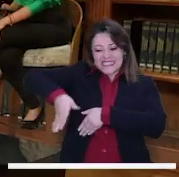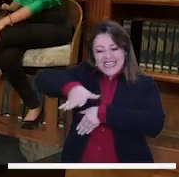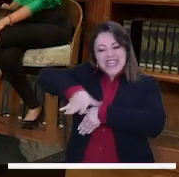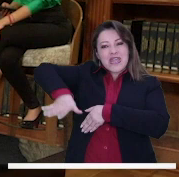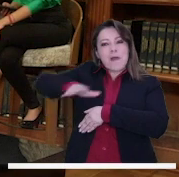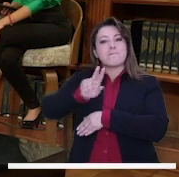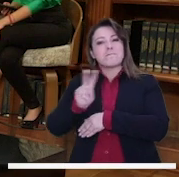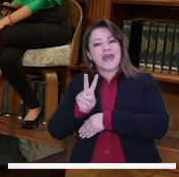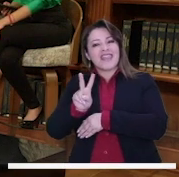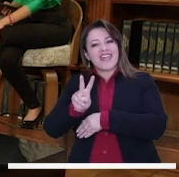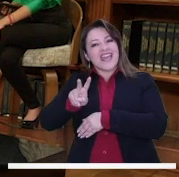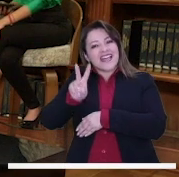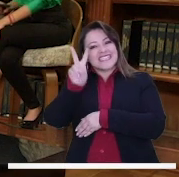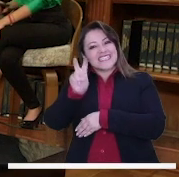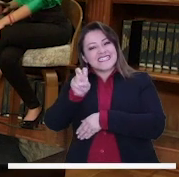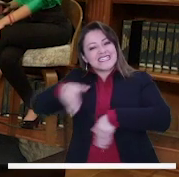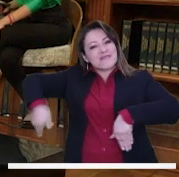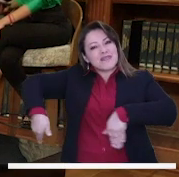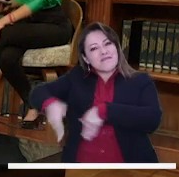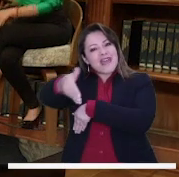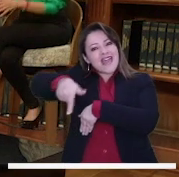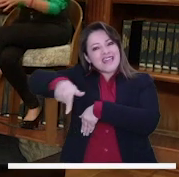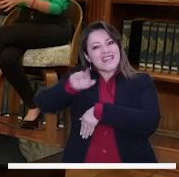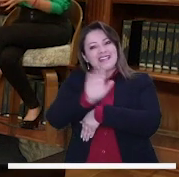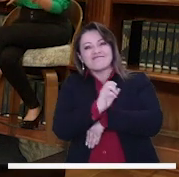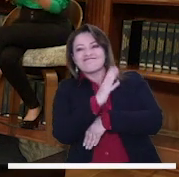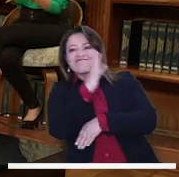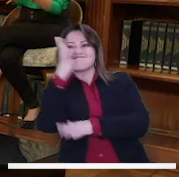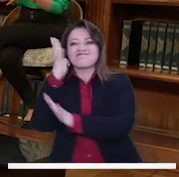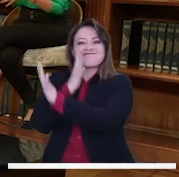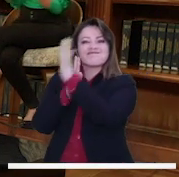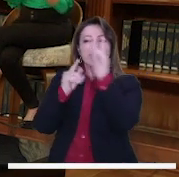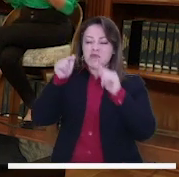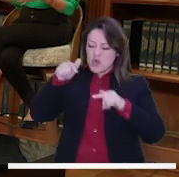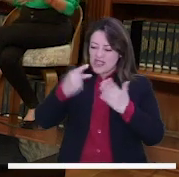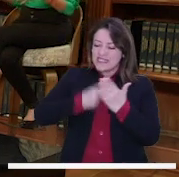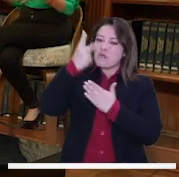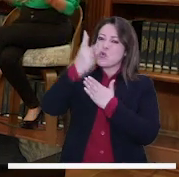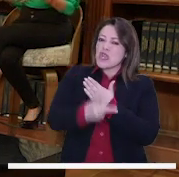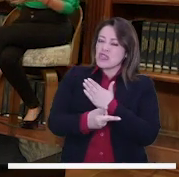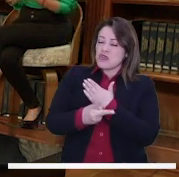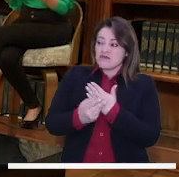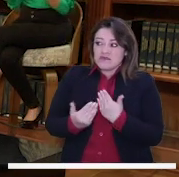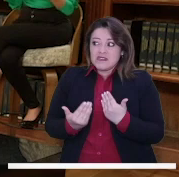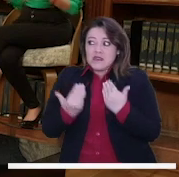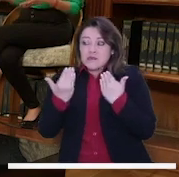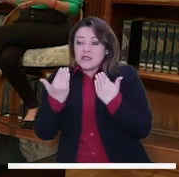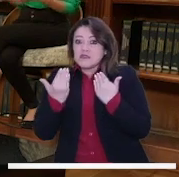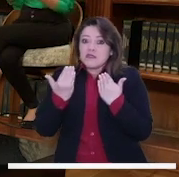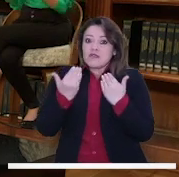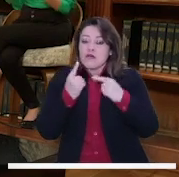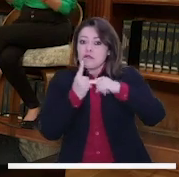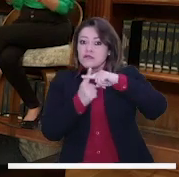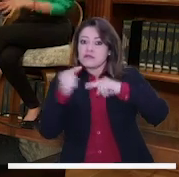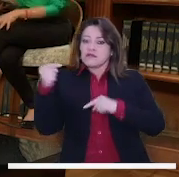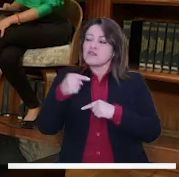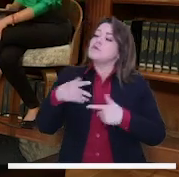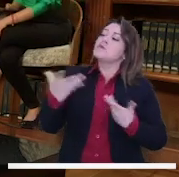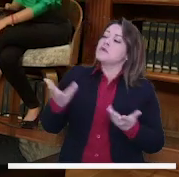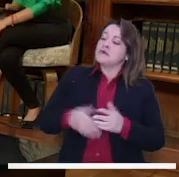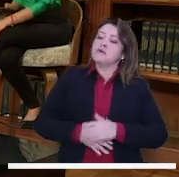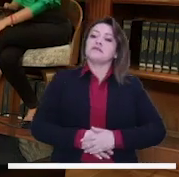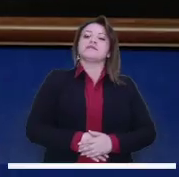el Corredor Ambiental de la Séptima, ¿qué podemos decir en realidad cómo es este proyecto, qué tanto beneficia o qué tanto